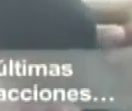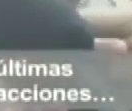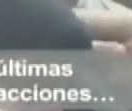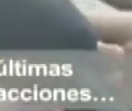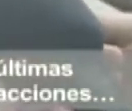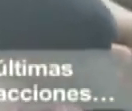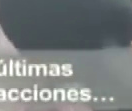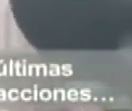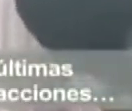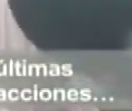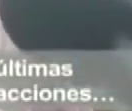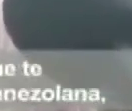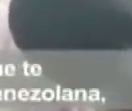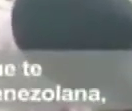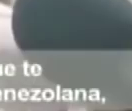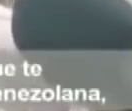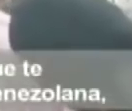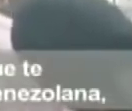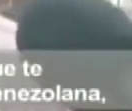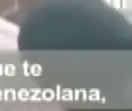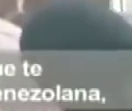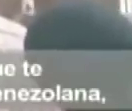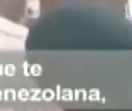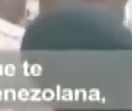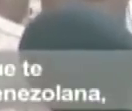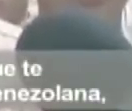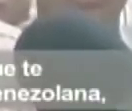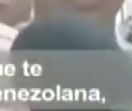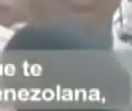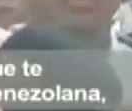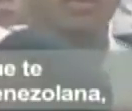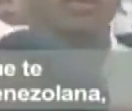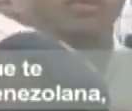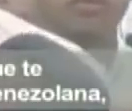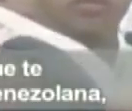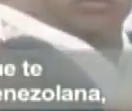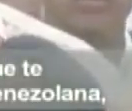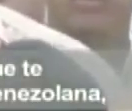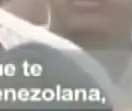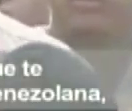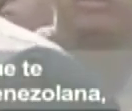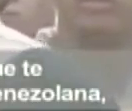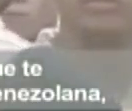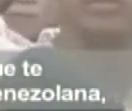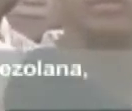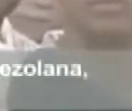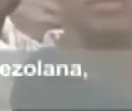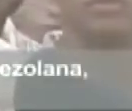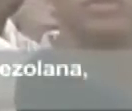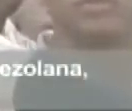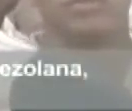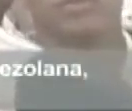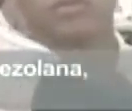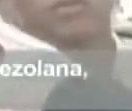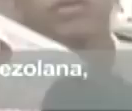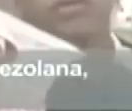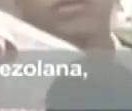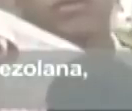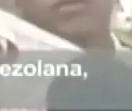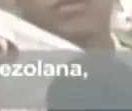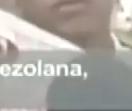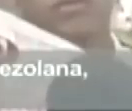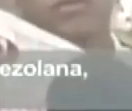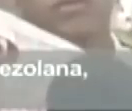tomamos dime el nombre de diputados con los que te comunicaste háblame de nombre yo soy venezolana soy de un medio internacional